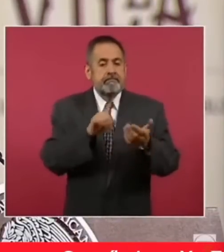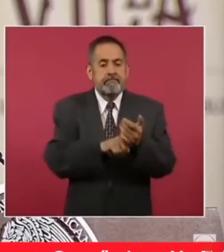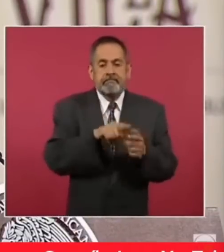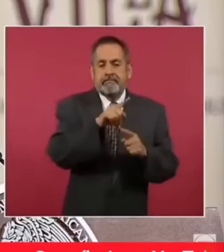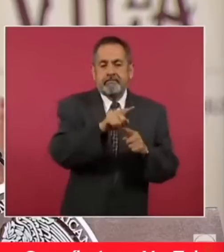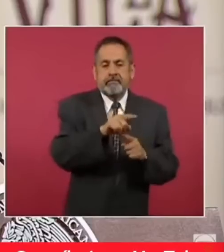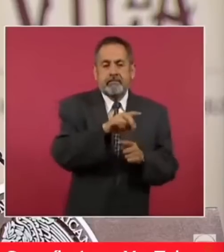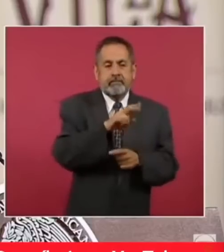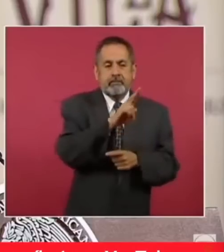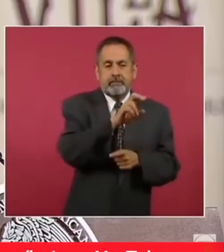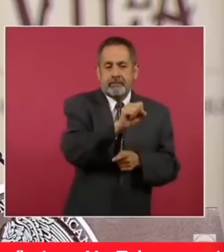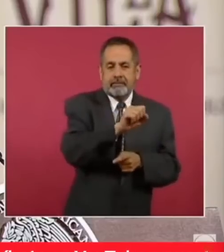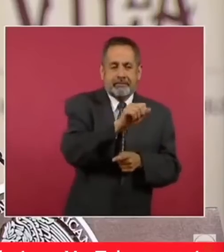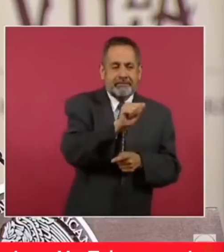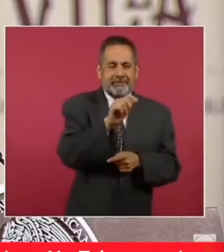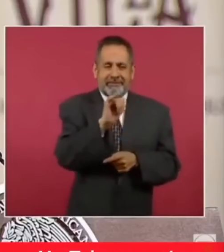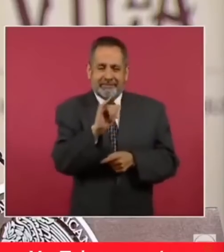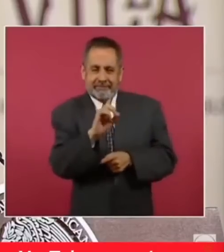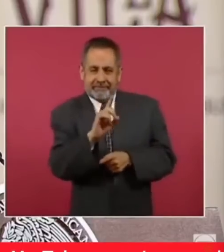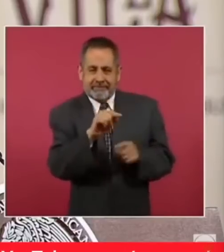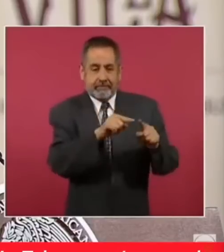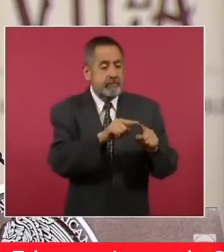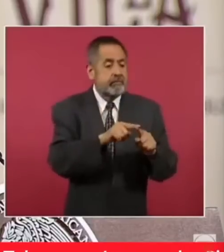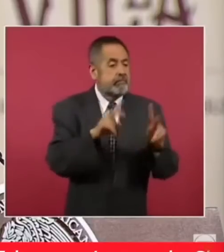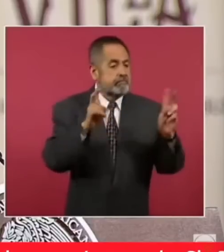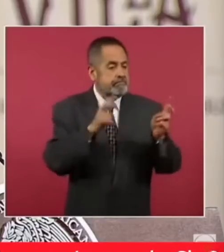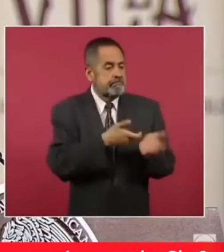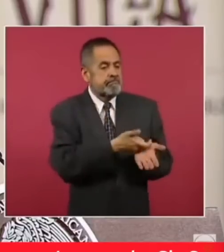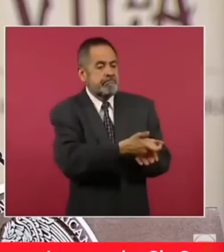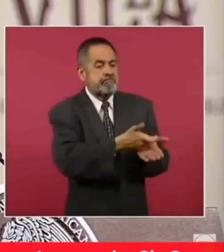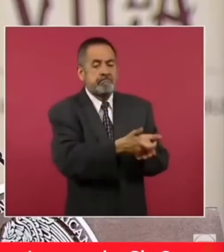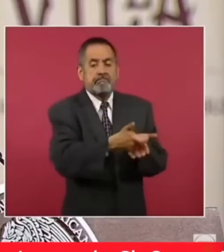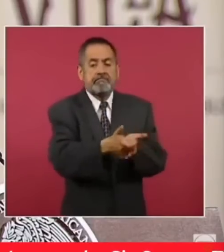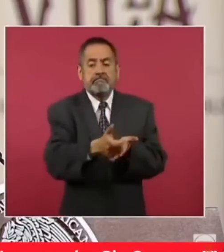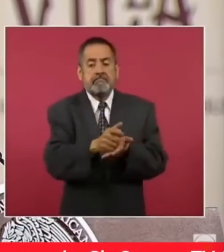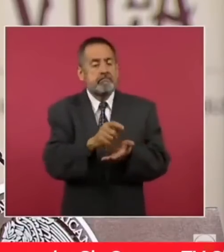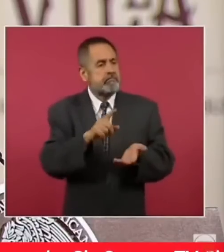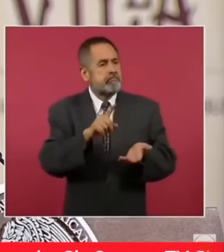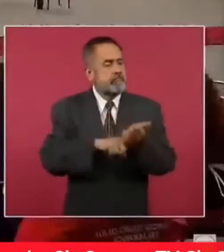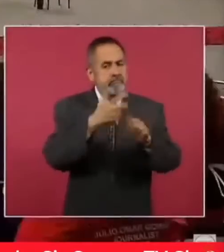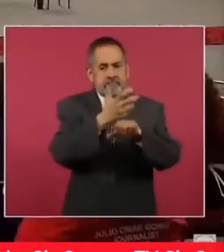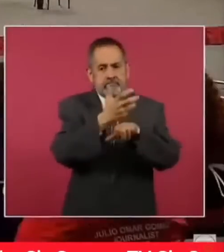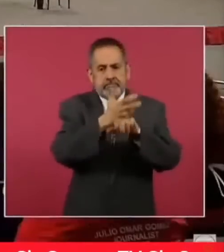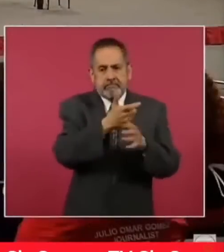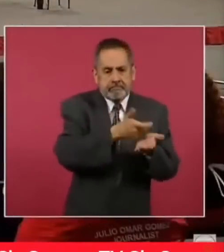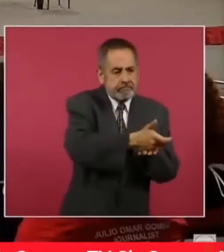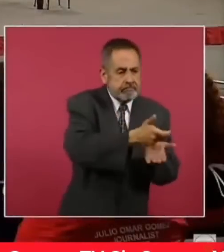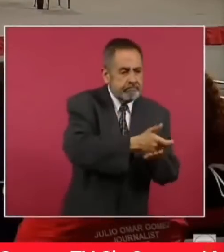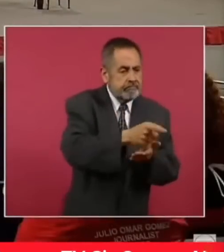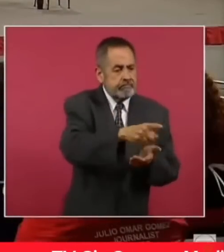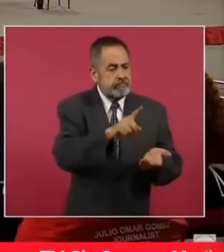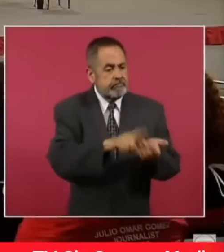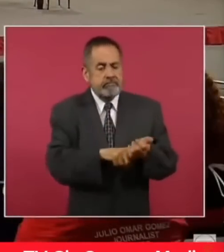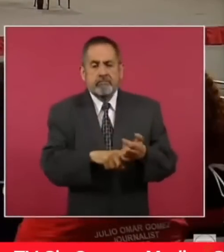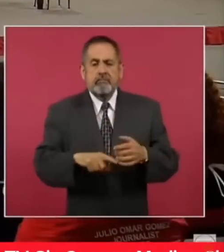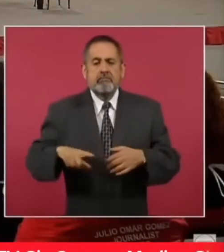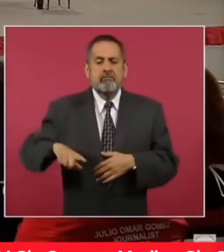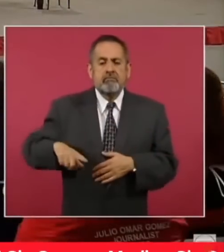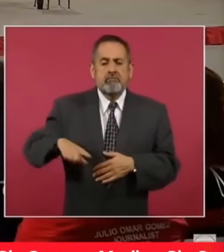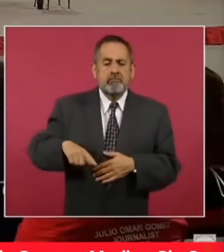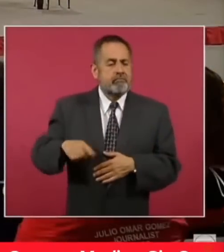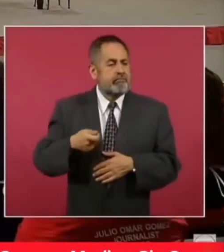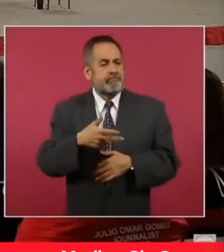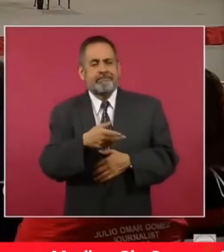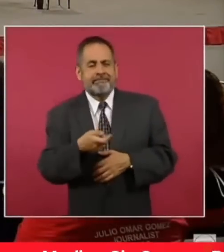como los temas que financian a gobiernos declarados de izquierda en